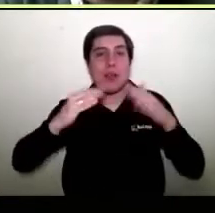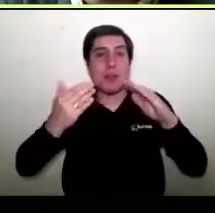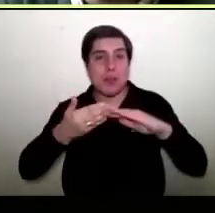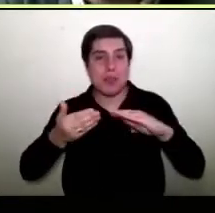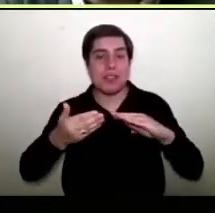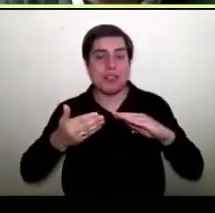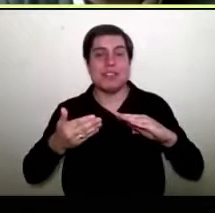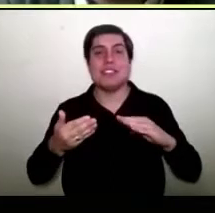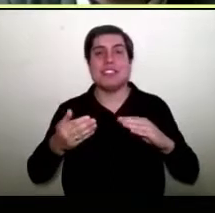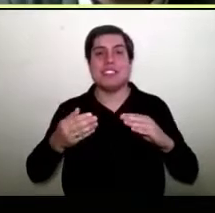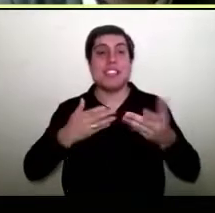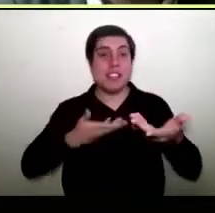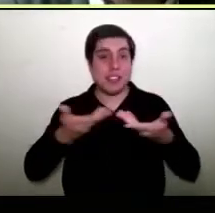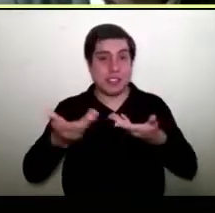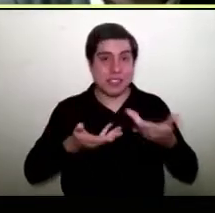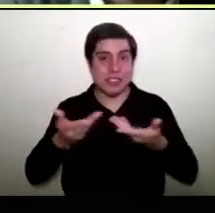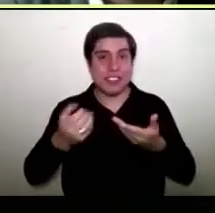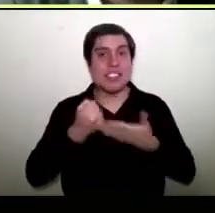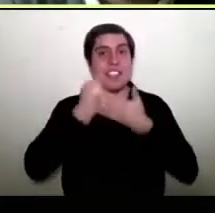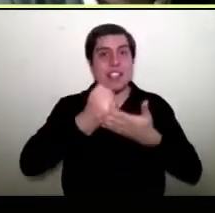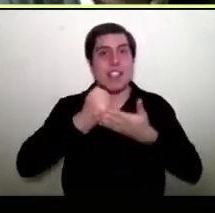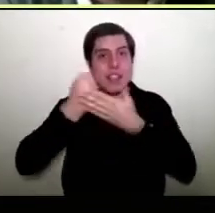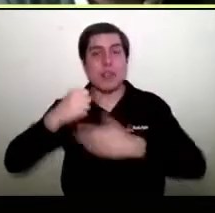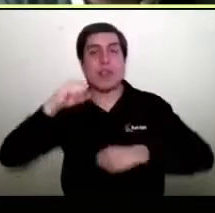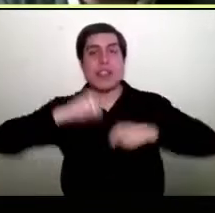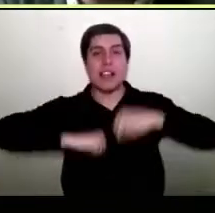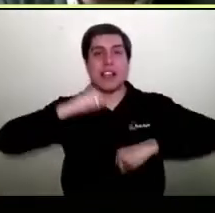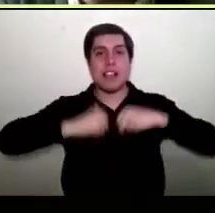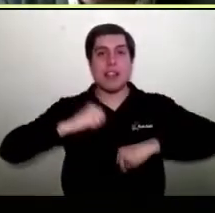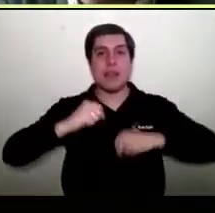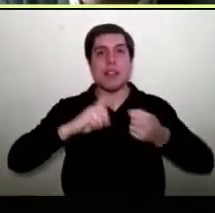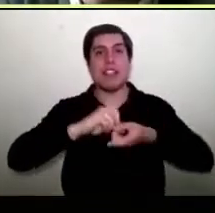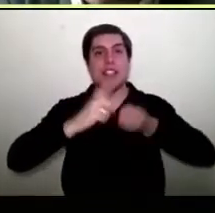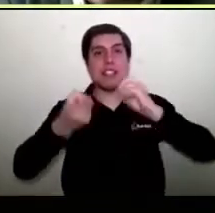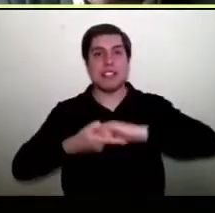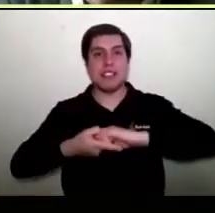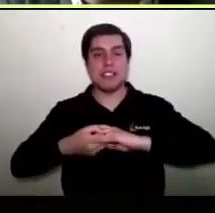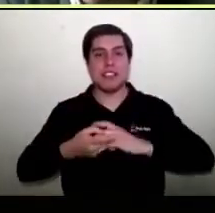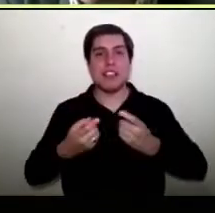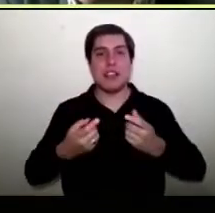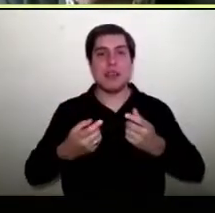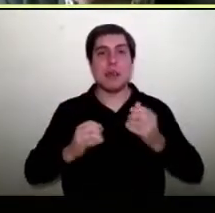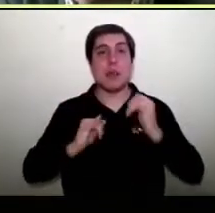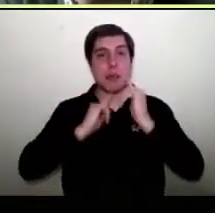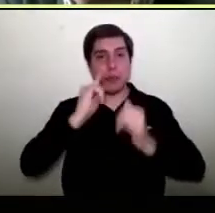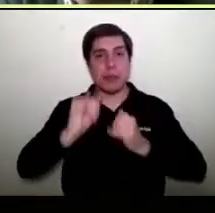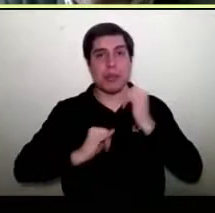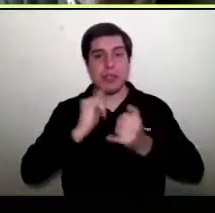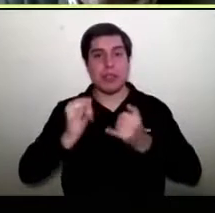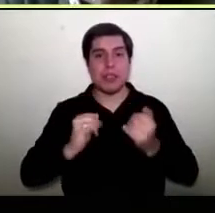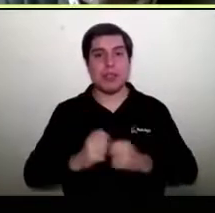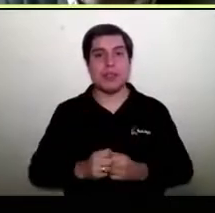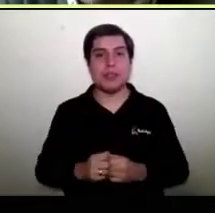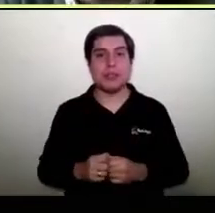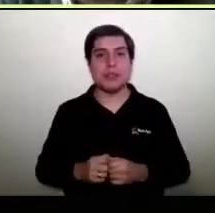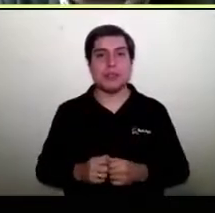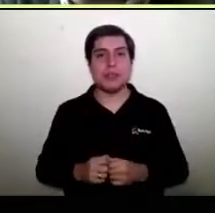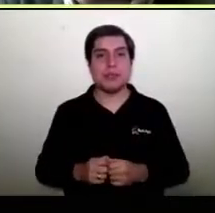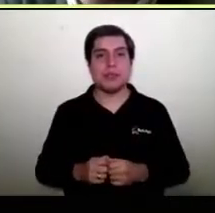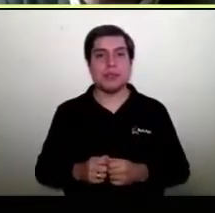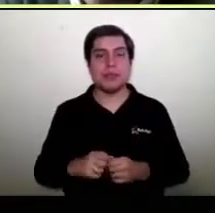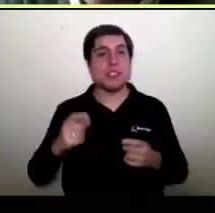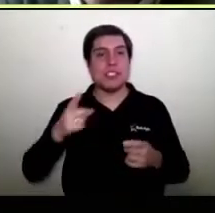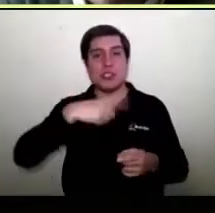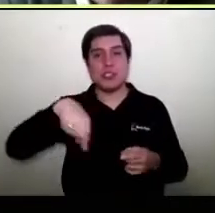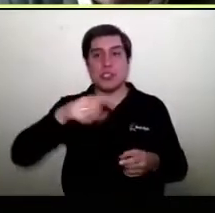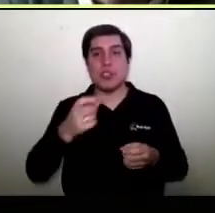colaborativa y que acompañara a las empresas en la transformación digital. De ahí viene nuestra segunda línea, que es sumamos personas,